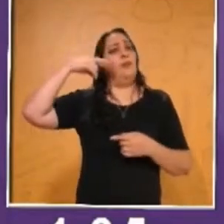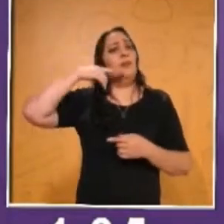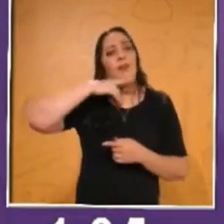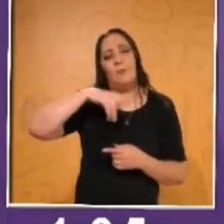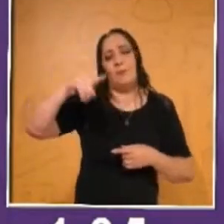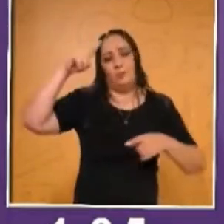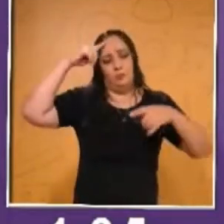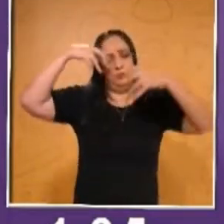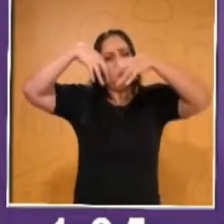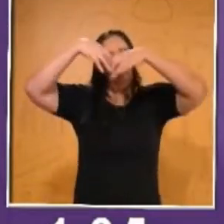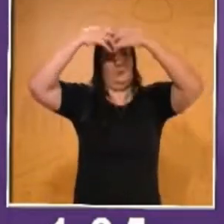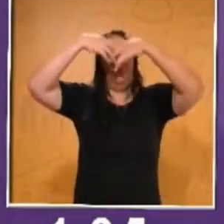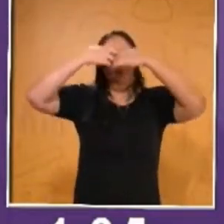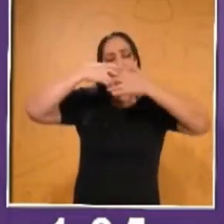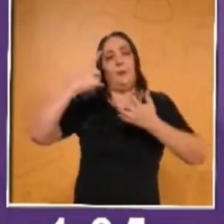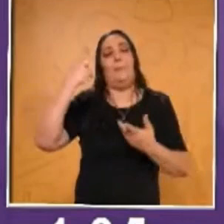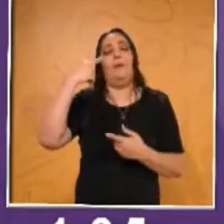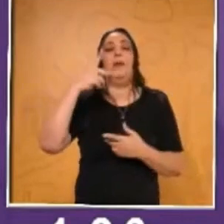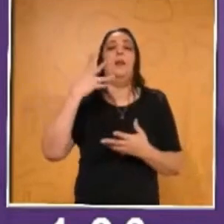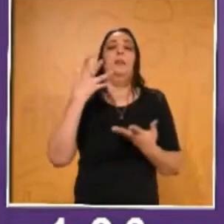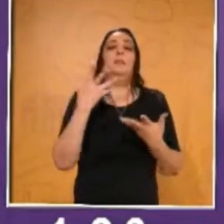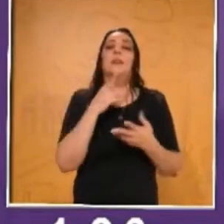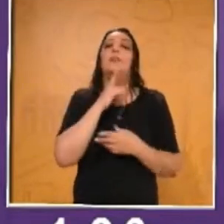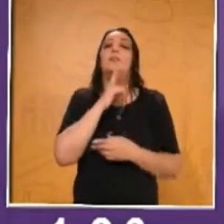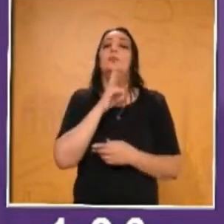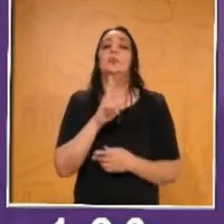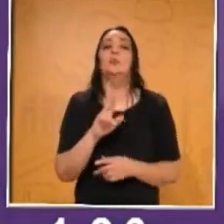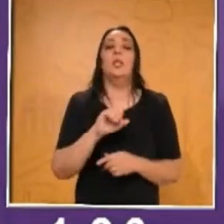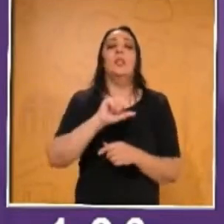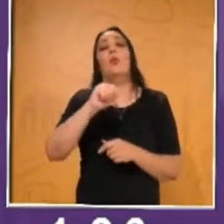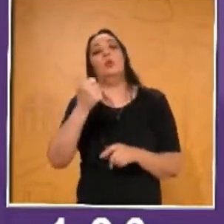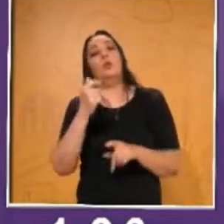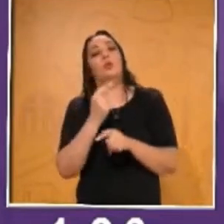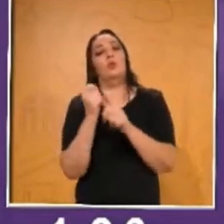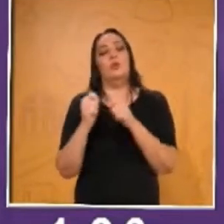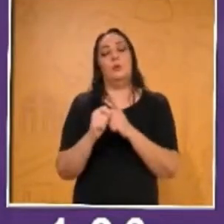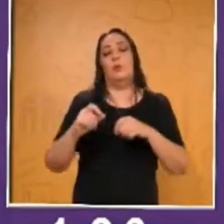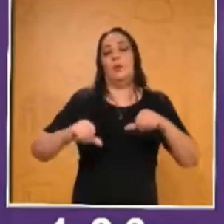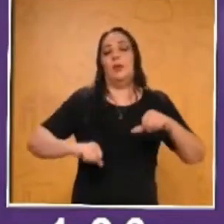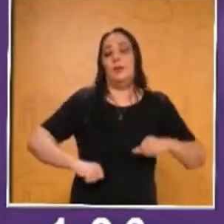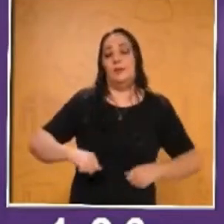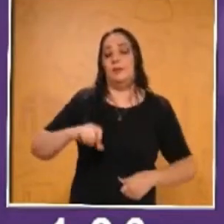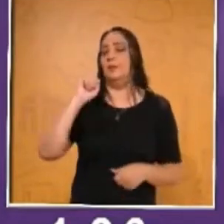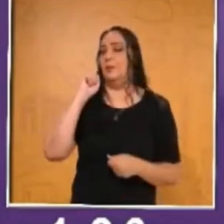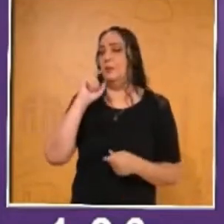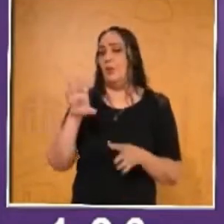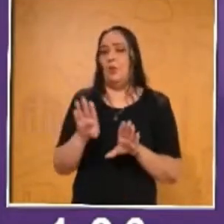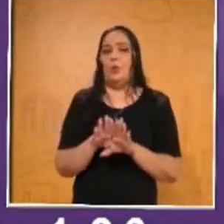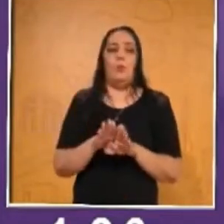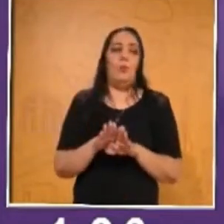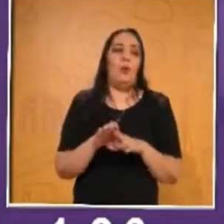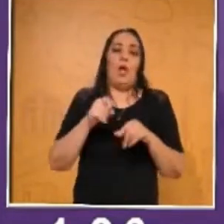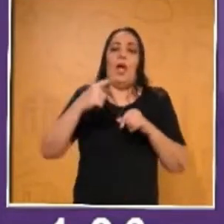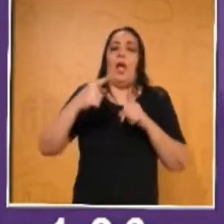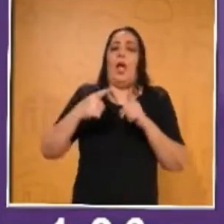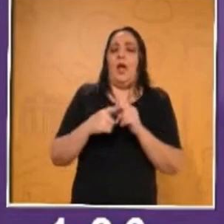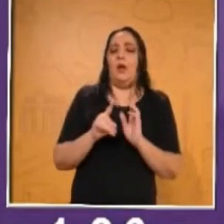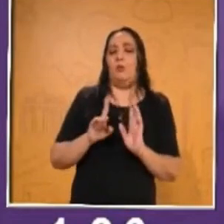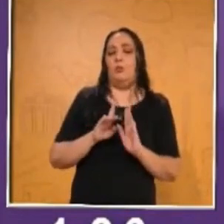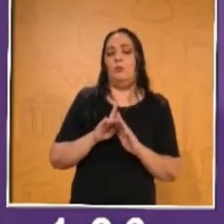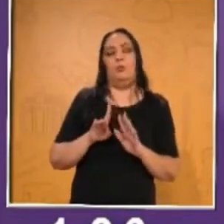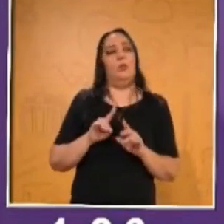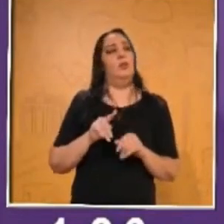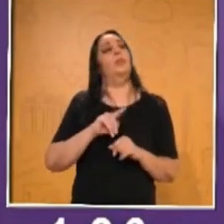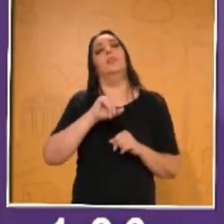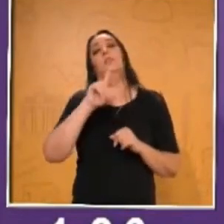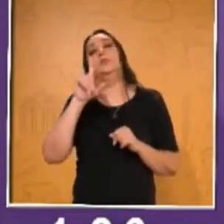todas las actividades de matemáticas. Porque no solo lo vamos a ver como operación básica. También luego lo vamos a ver